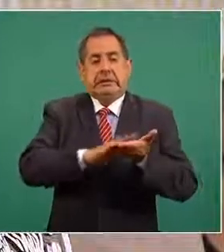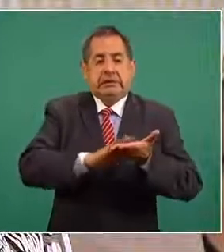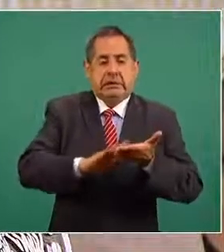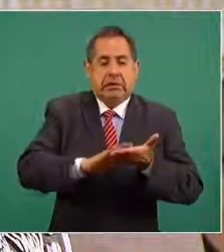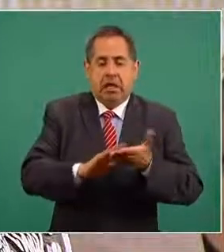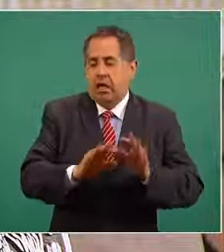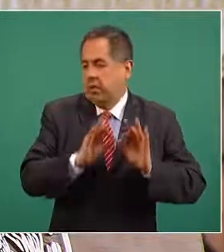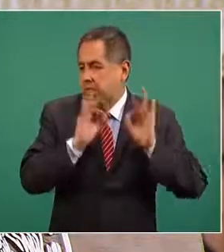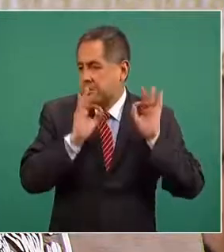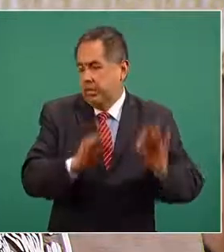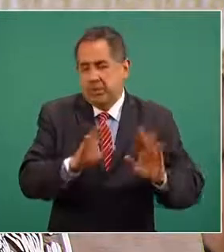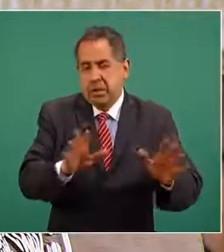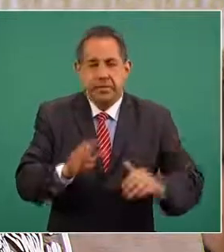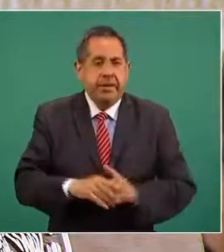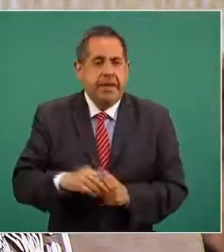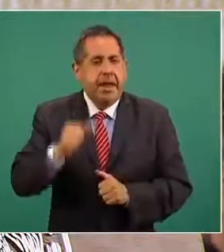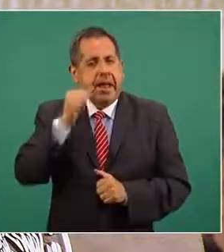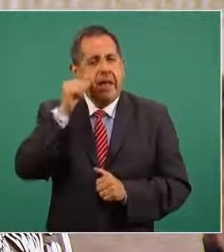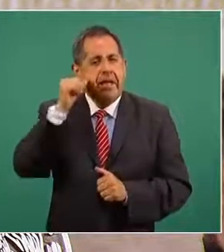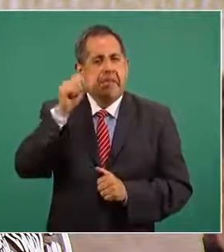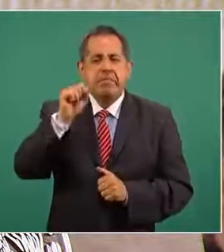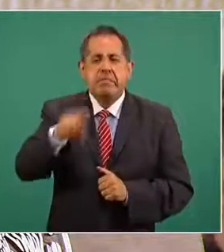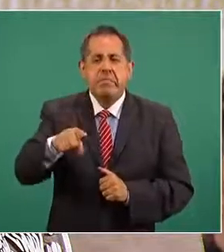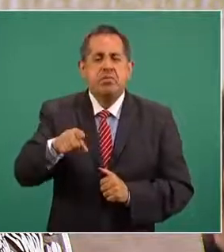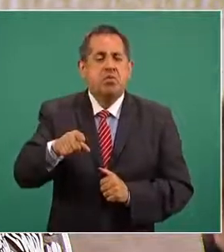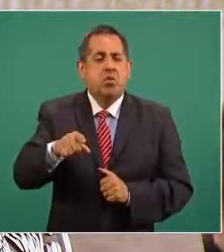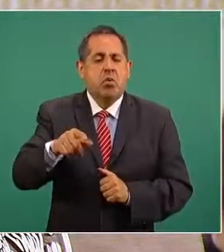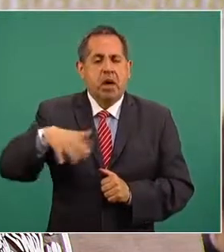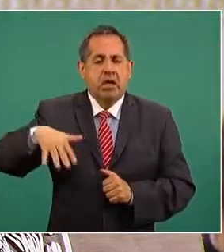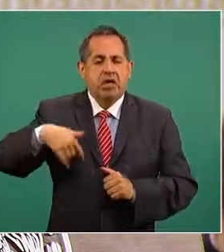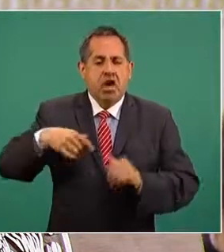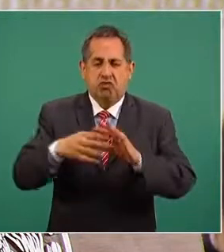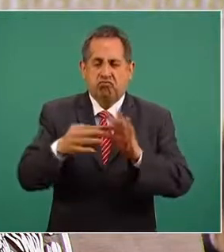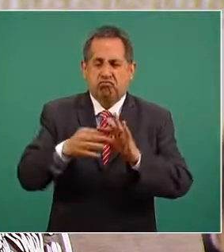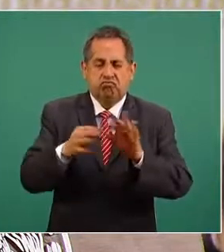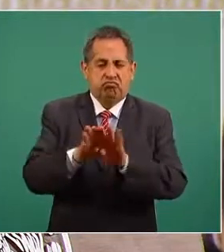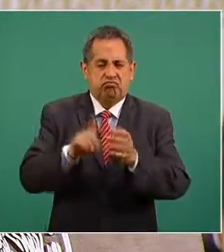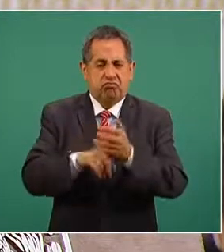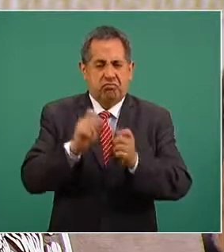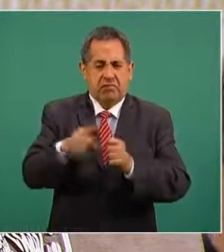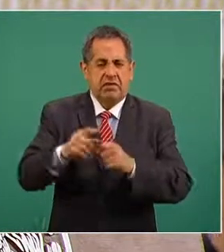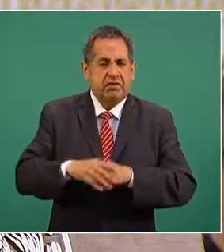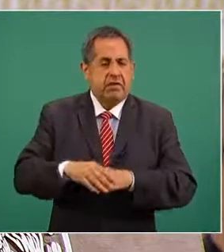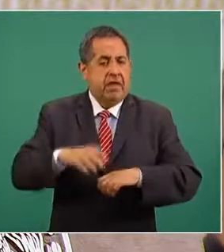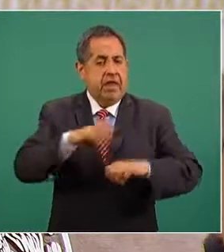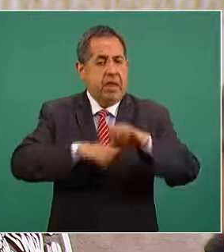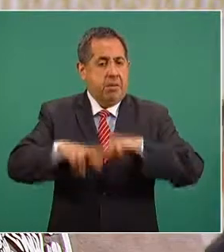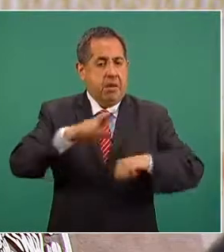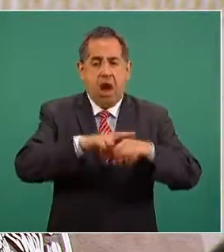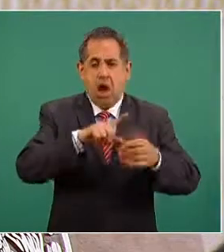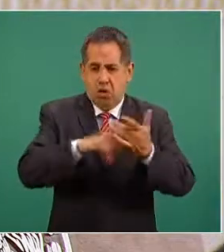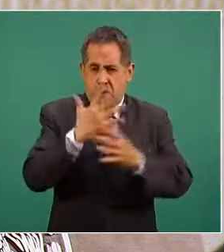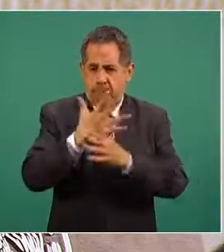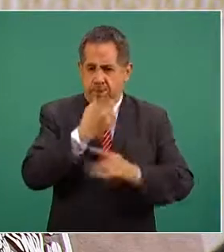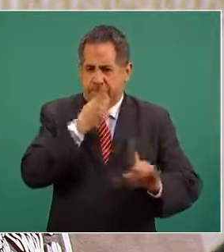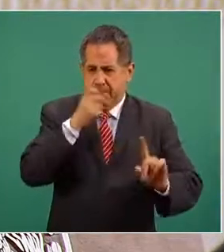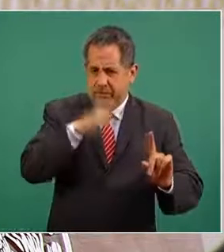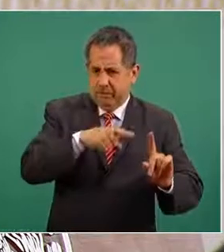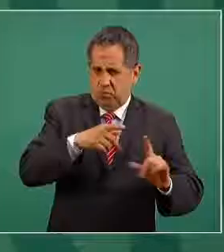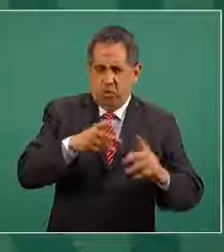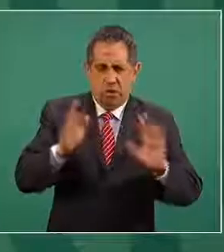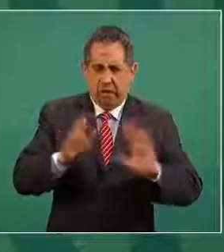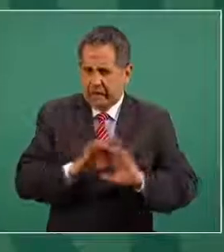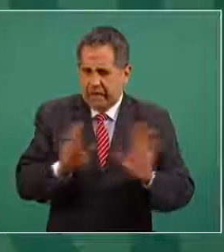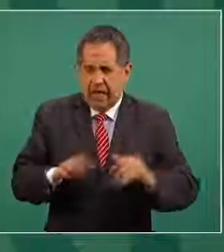Ayer también lo mencionó el embajador que ya